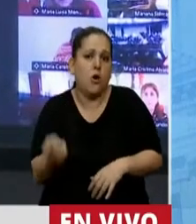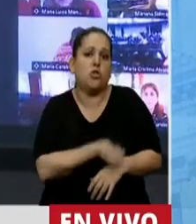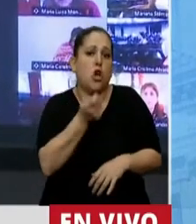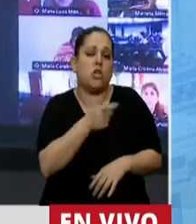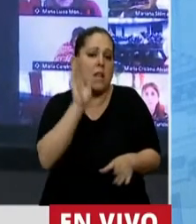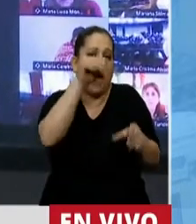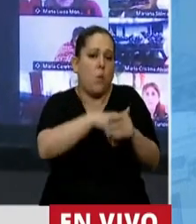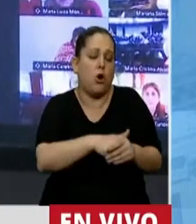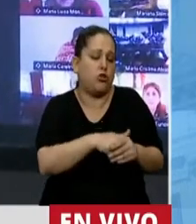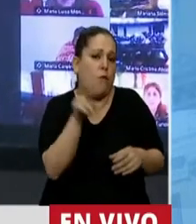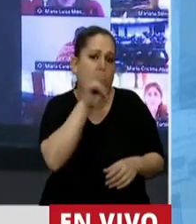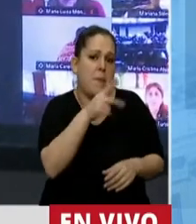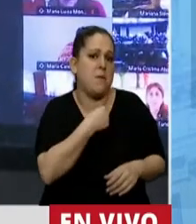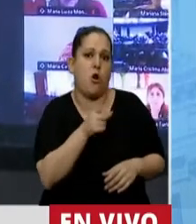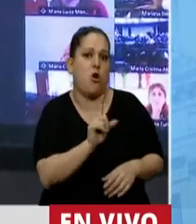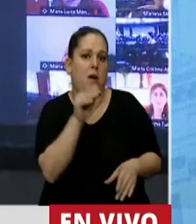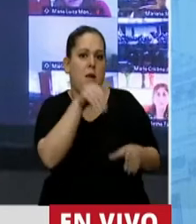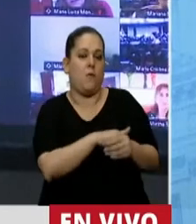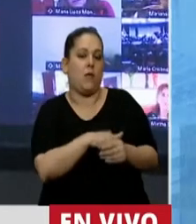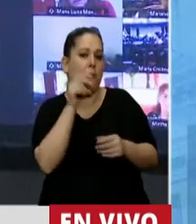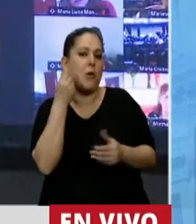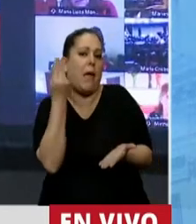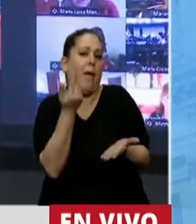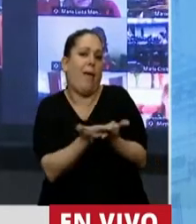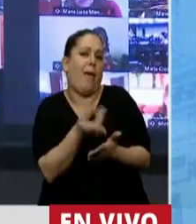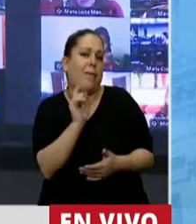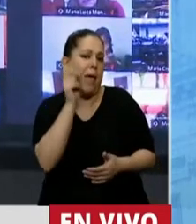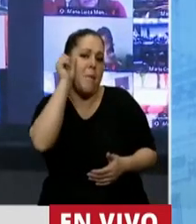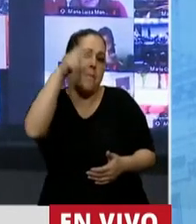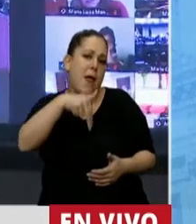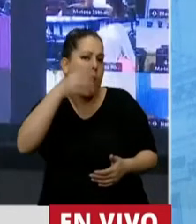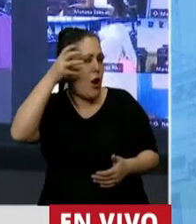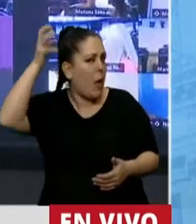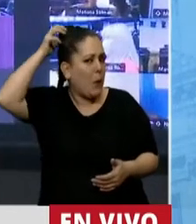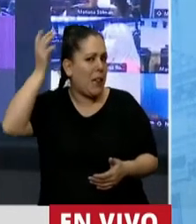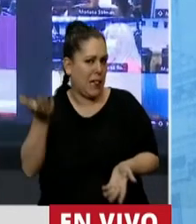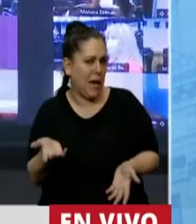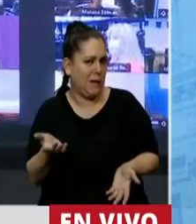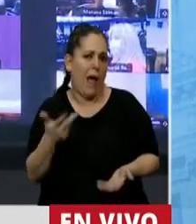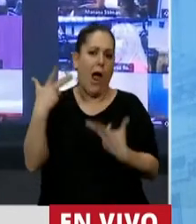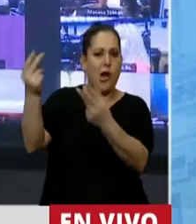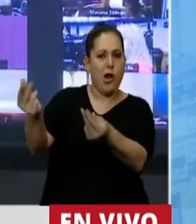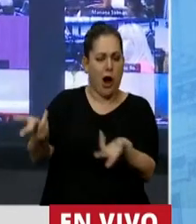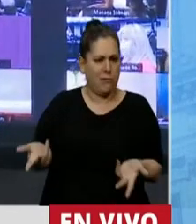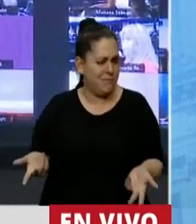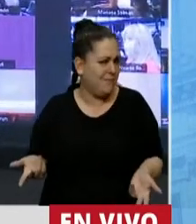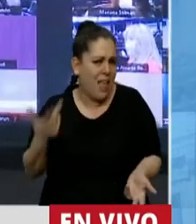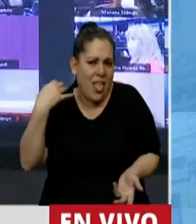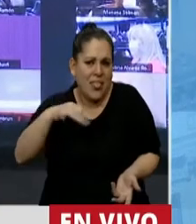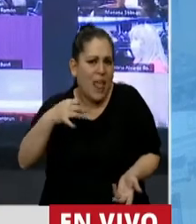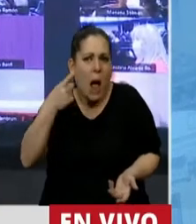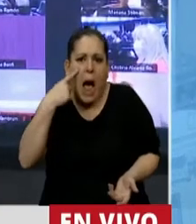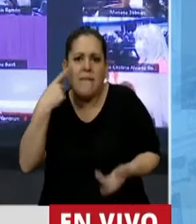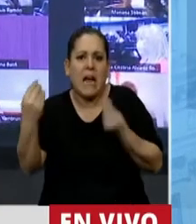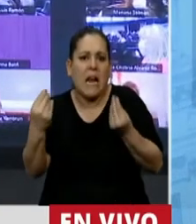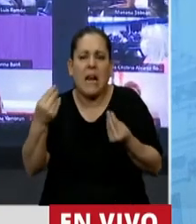femenino porque lo presentaba Evita y Perón. Digo, a veces hay que salir de la trampa, a veces hay que salir de la trampa de quién es el que está